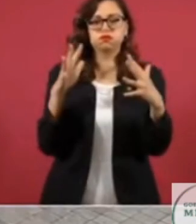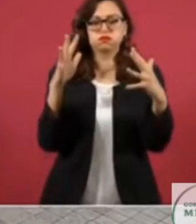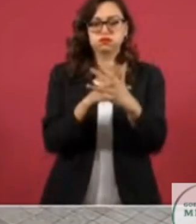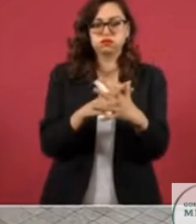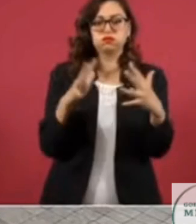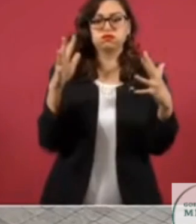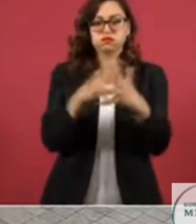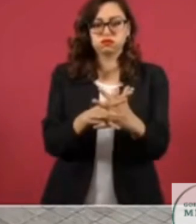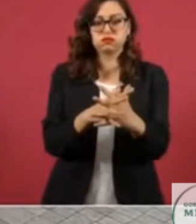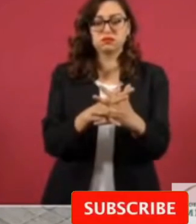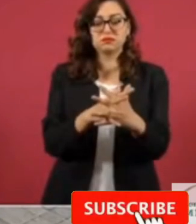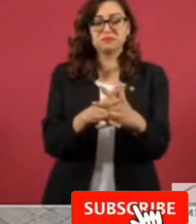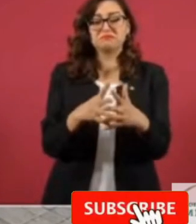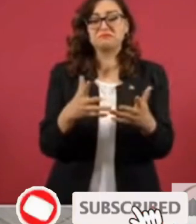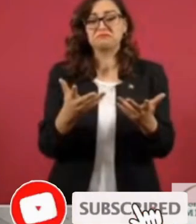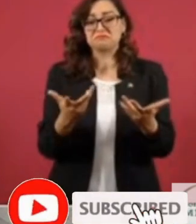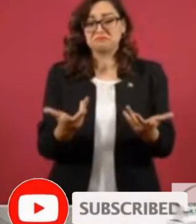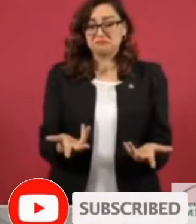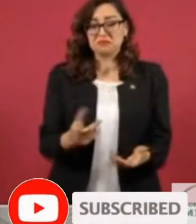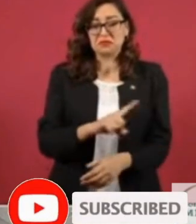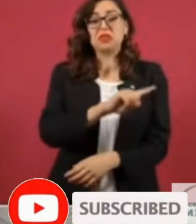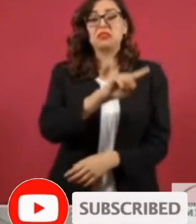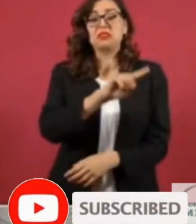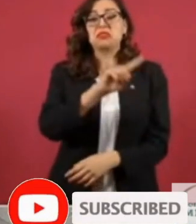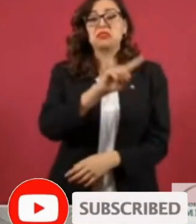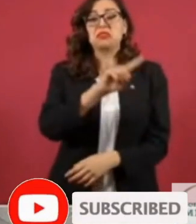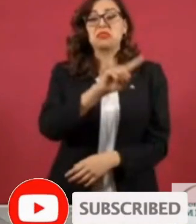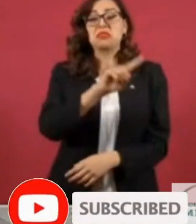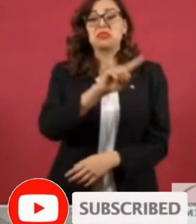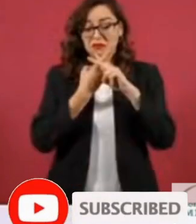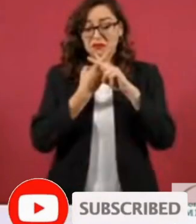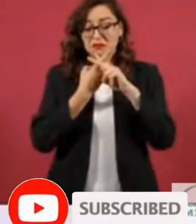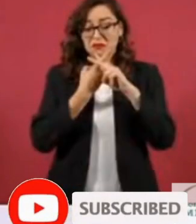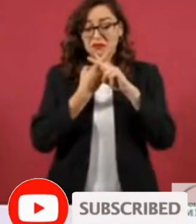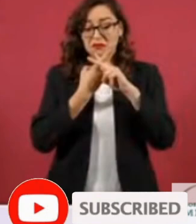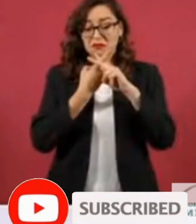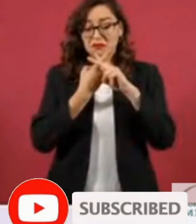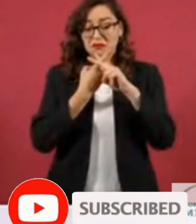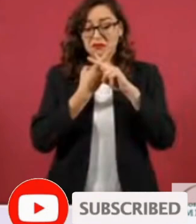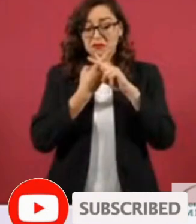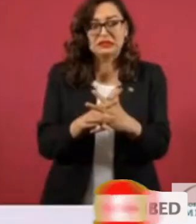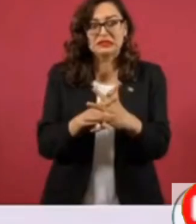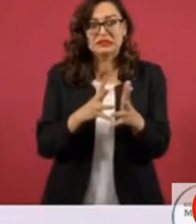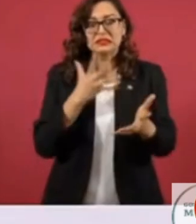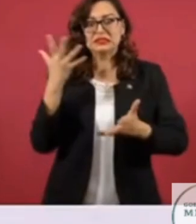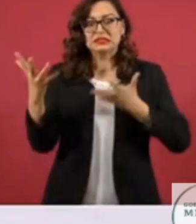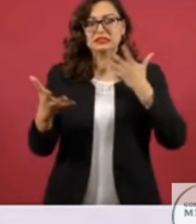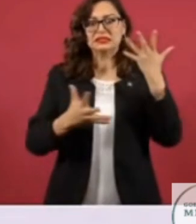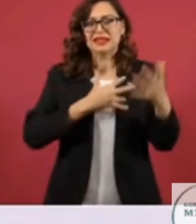cometido este error, en lugar de enmendarlo,